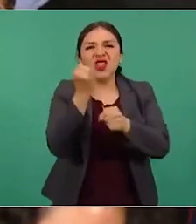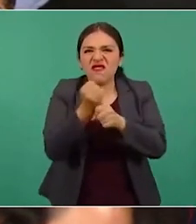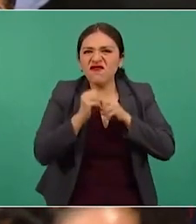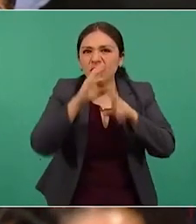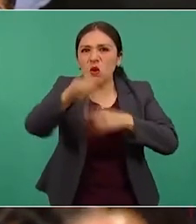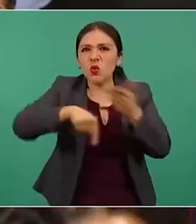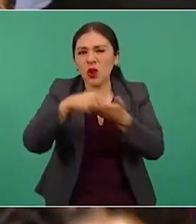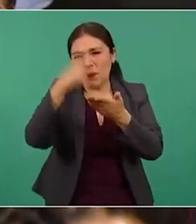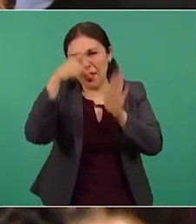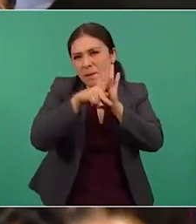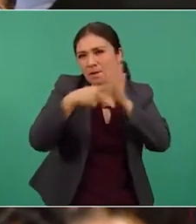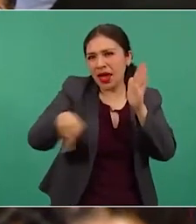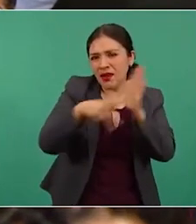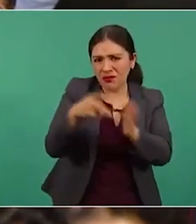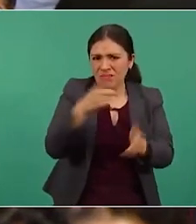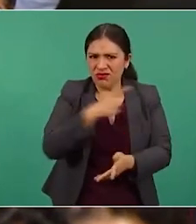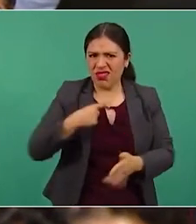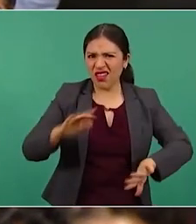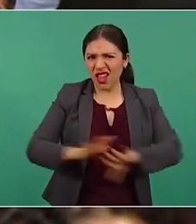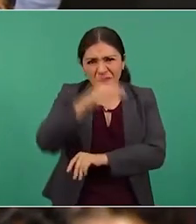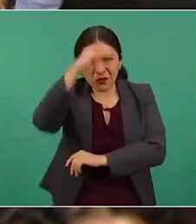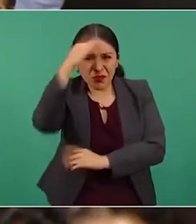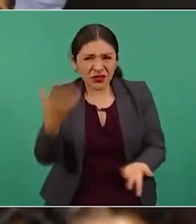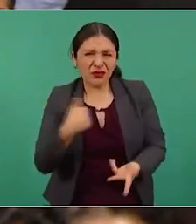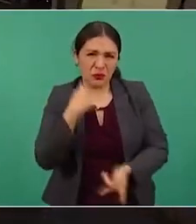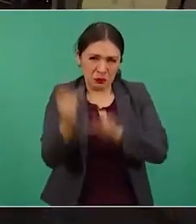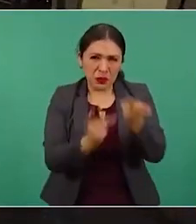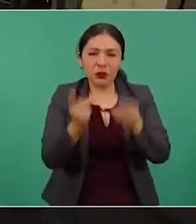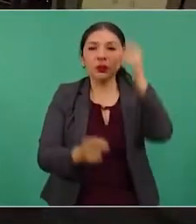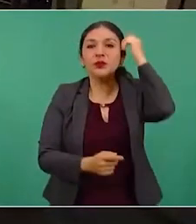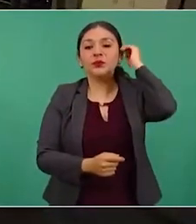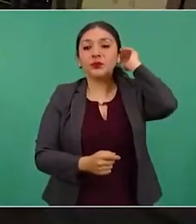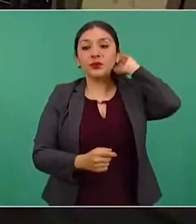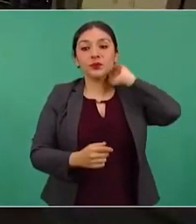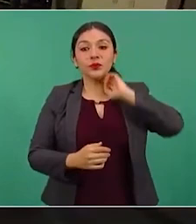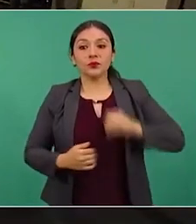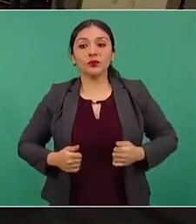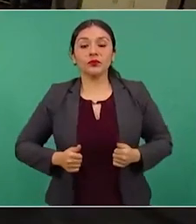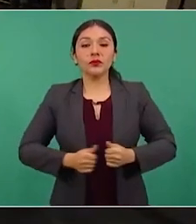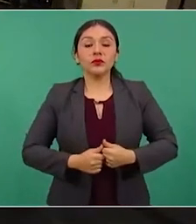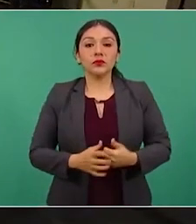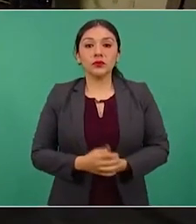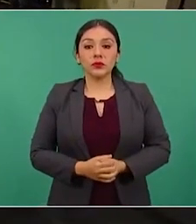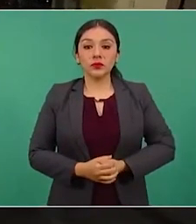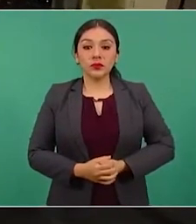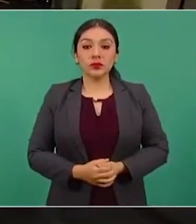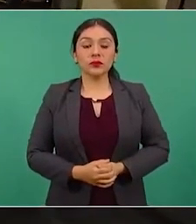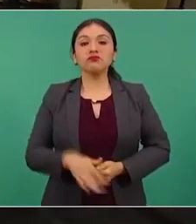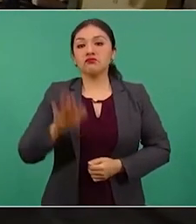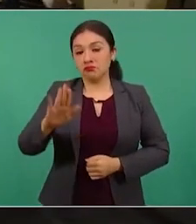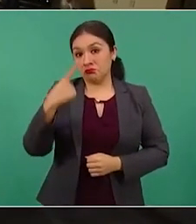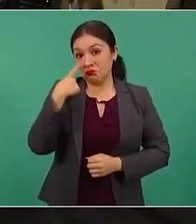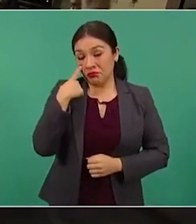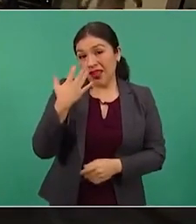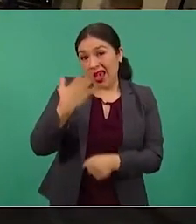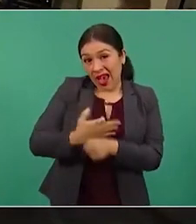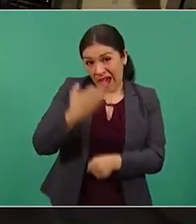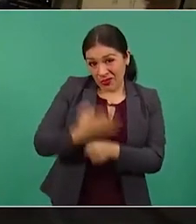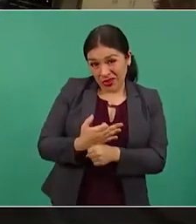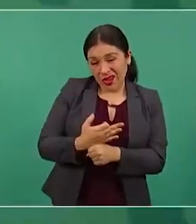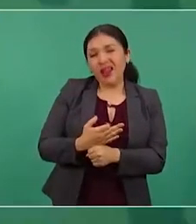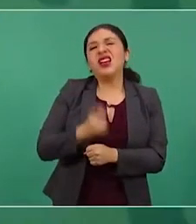y periodismo? Señor presidente, es mi pregunta. Mire, estamos viviendo